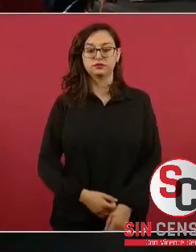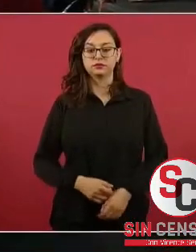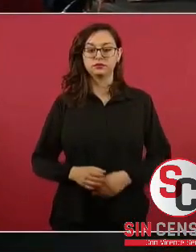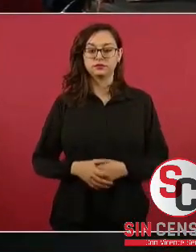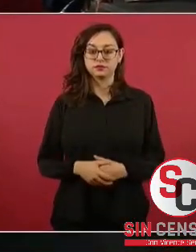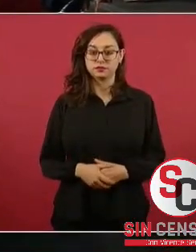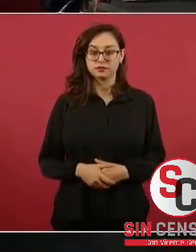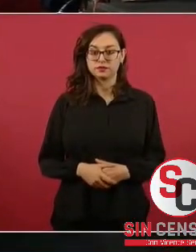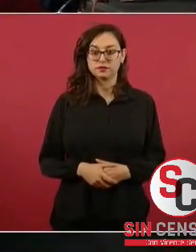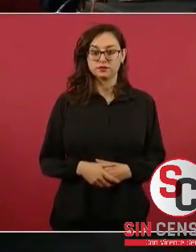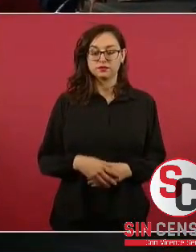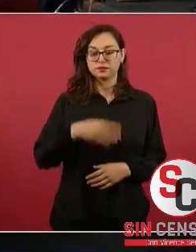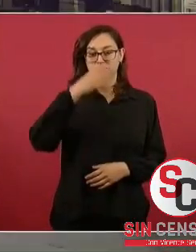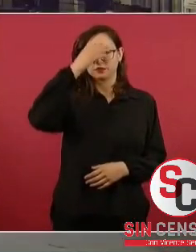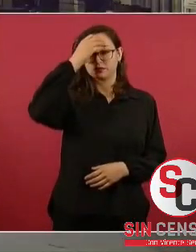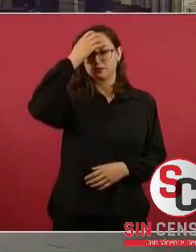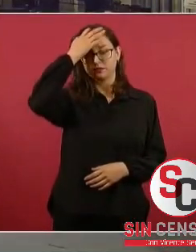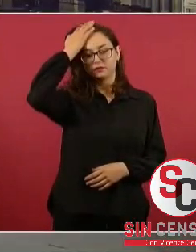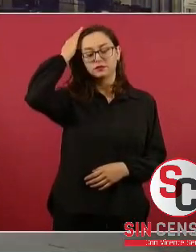cuándo se retiraron del mercado?